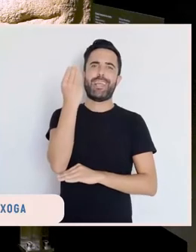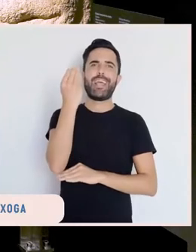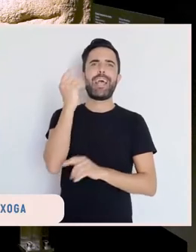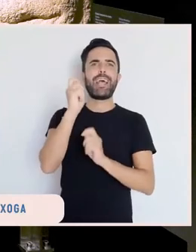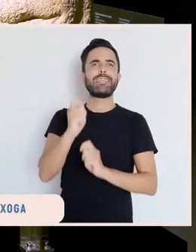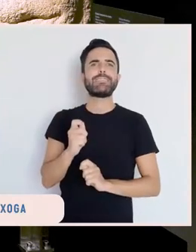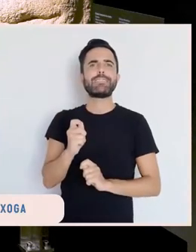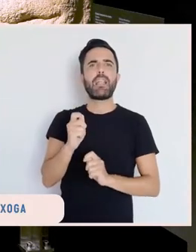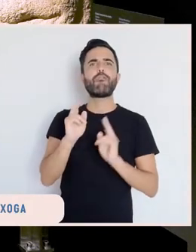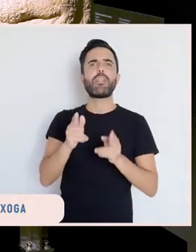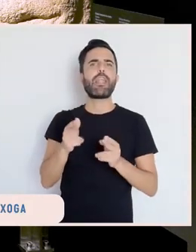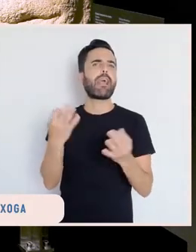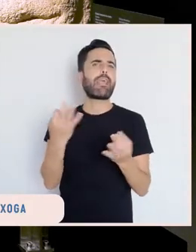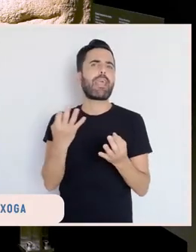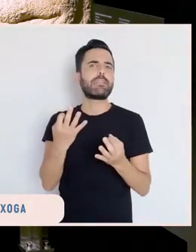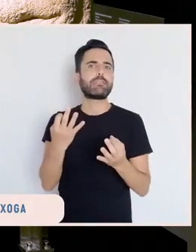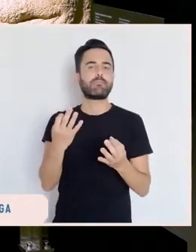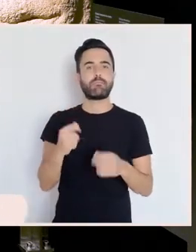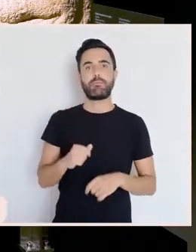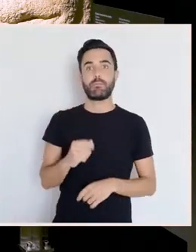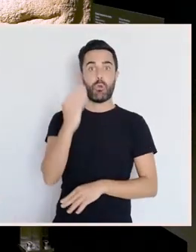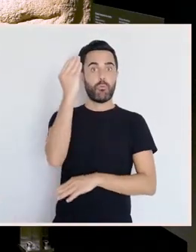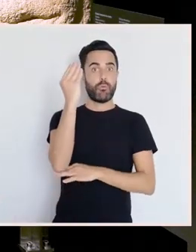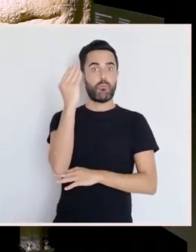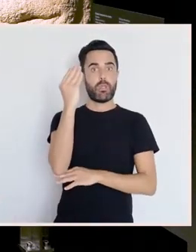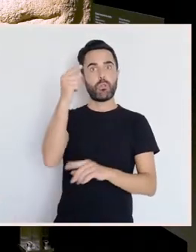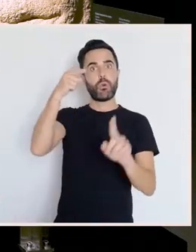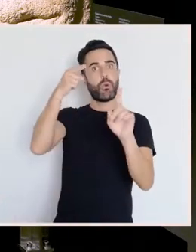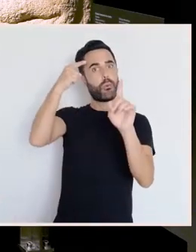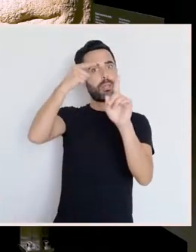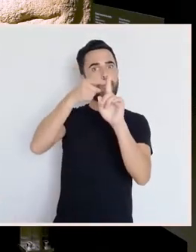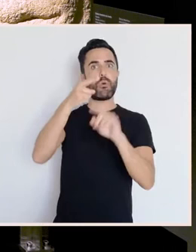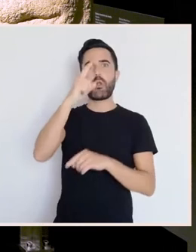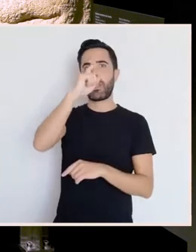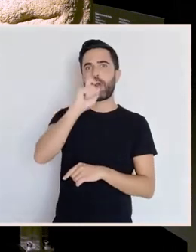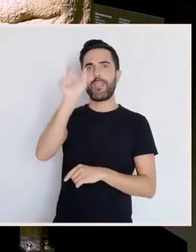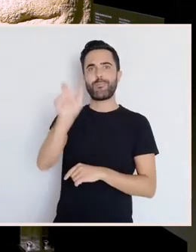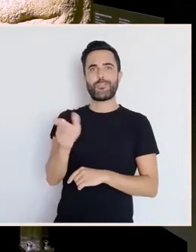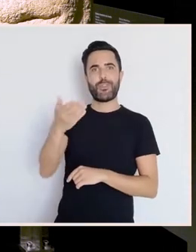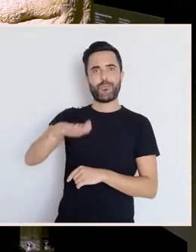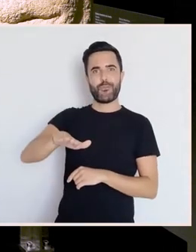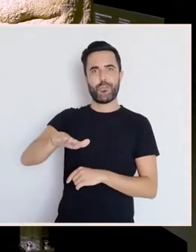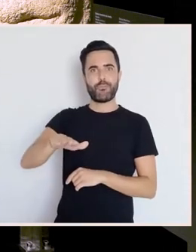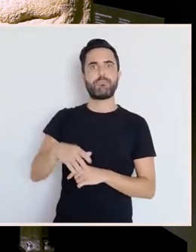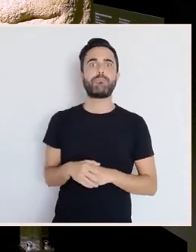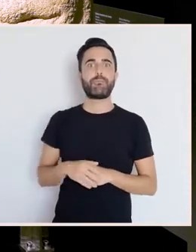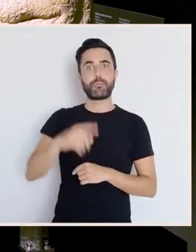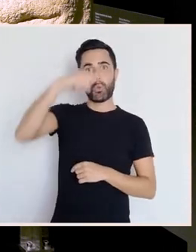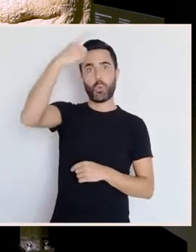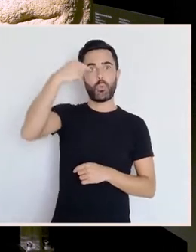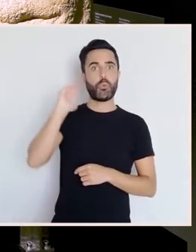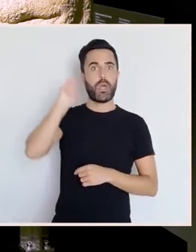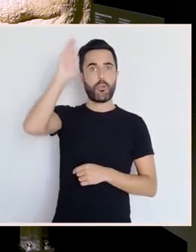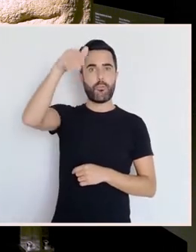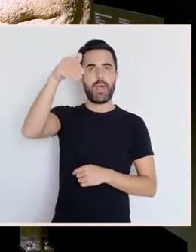monumento empregado para recordar, para lembrar o defunto. Debemos ter en conta que na cultura romana